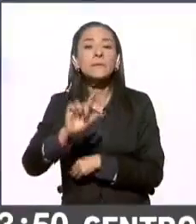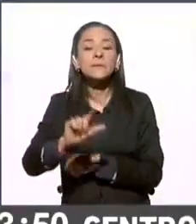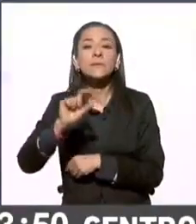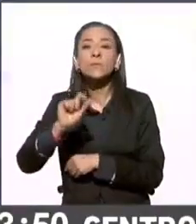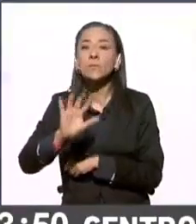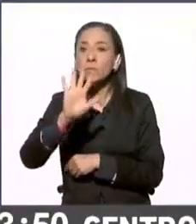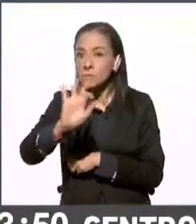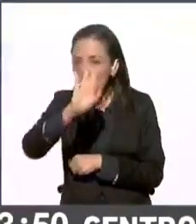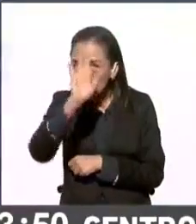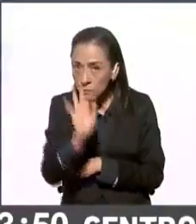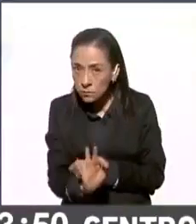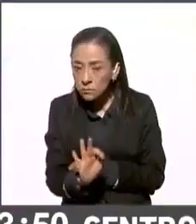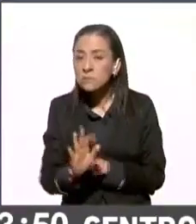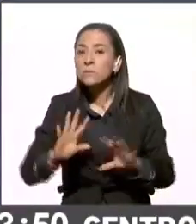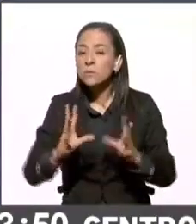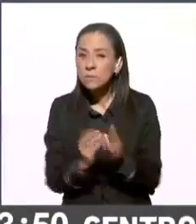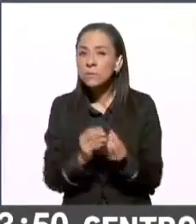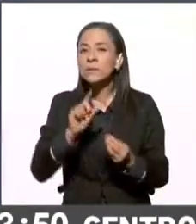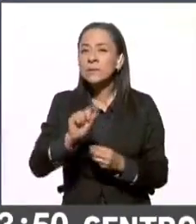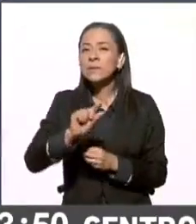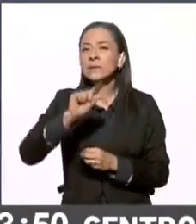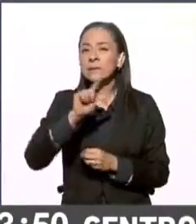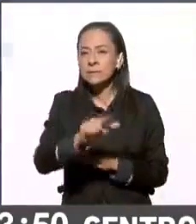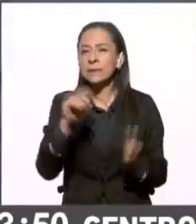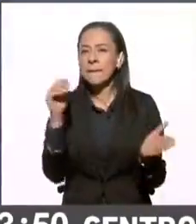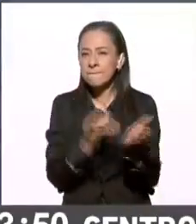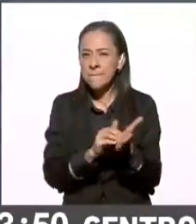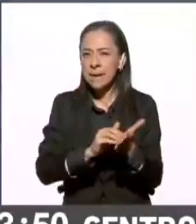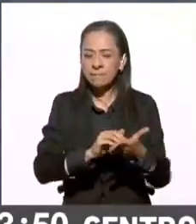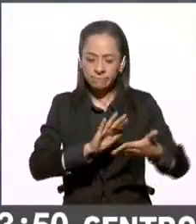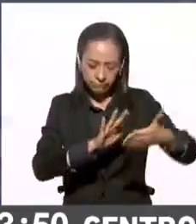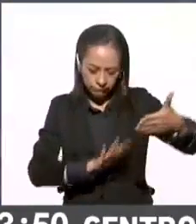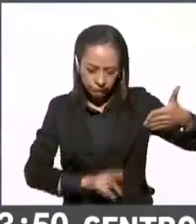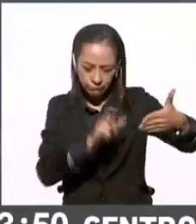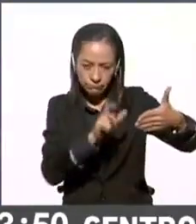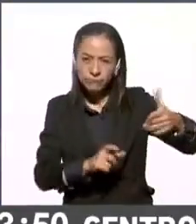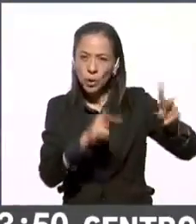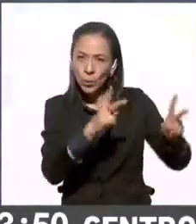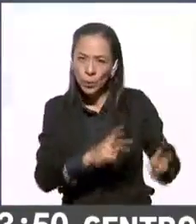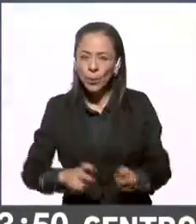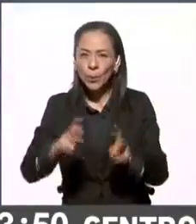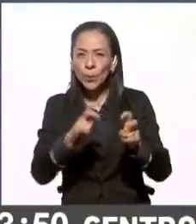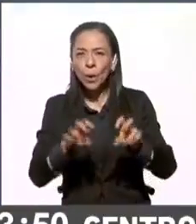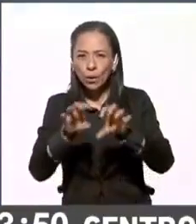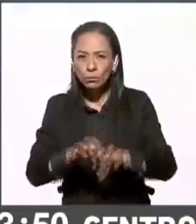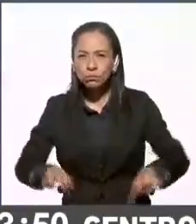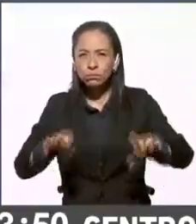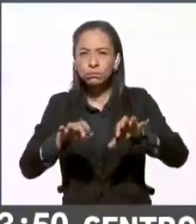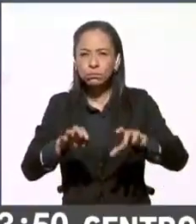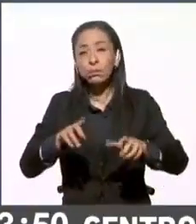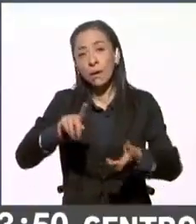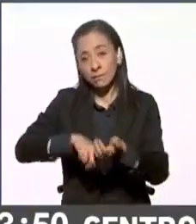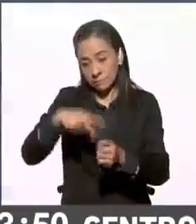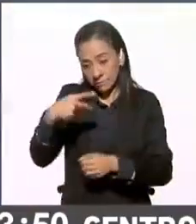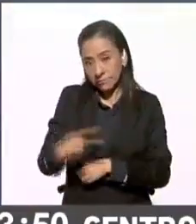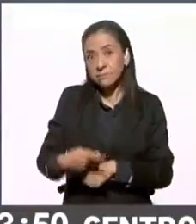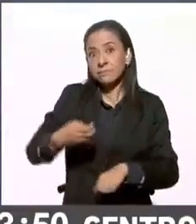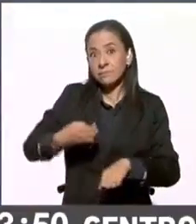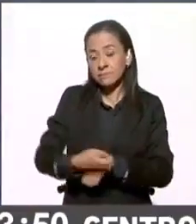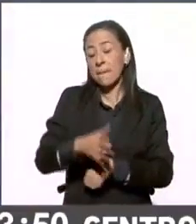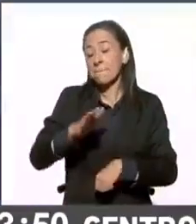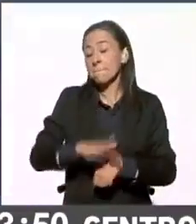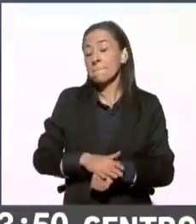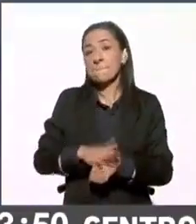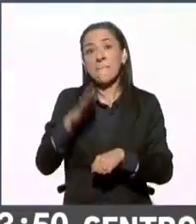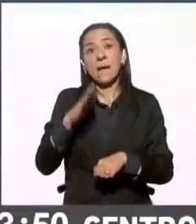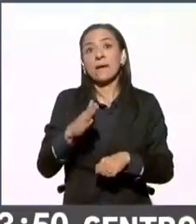con 77.000 actas capturadas y bueno, pues como podemos ver a pesar de que la entidad es una de las, más bien es la más poblada